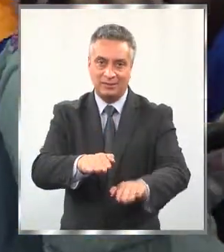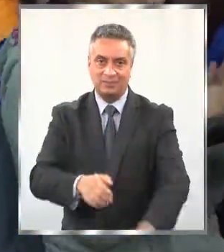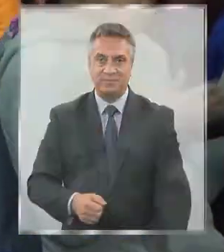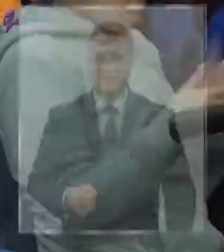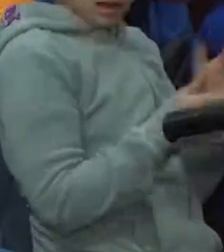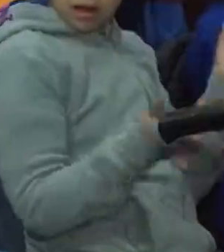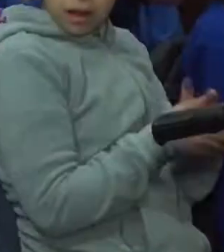ver el video.